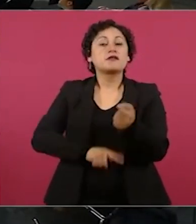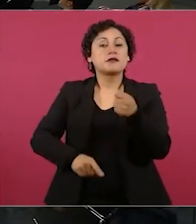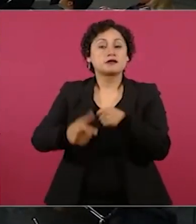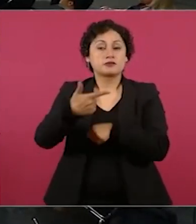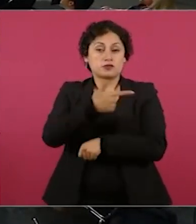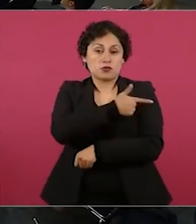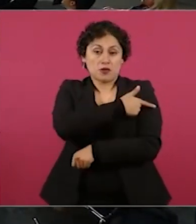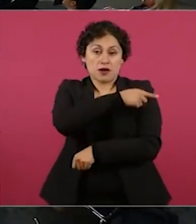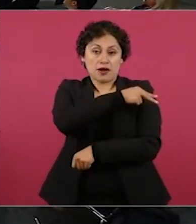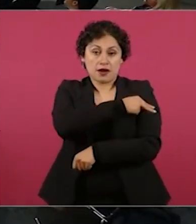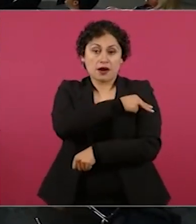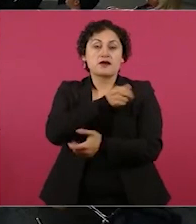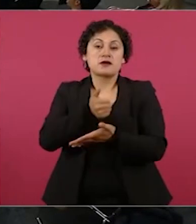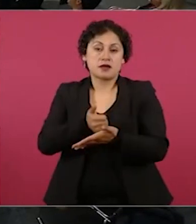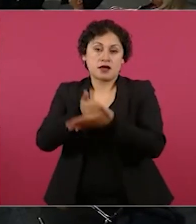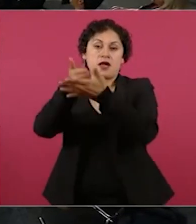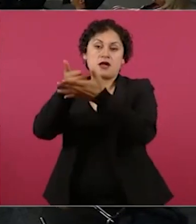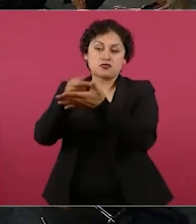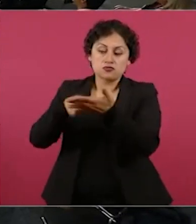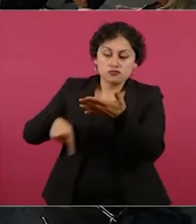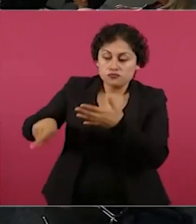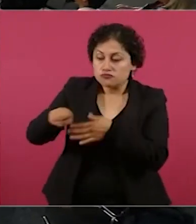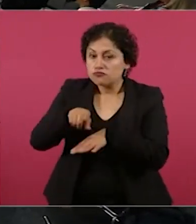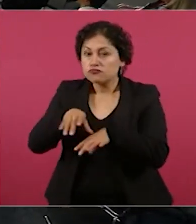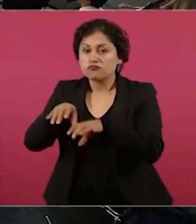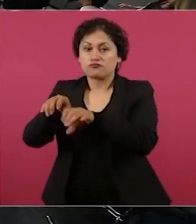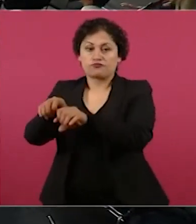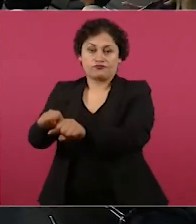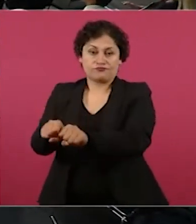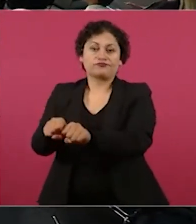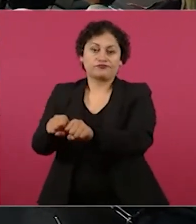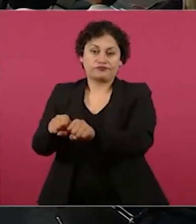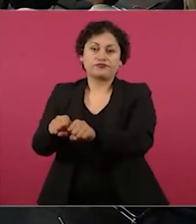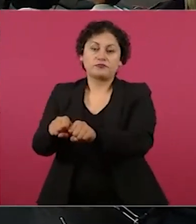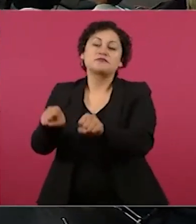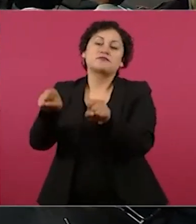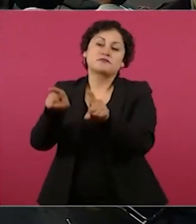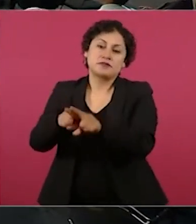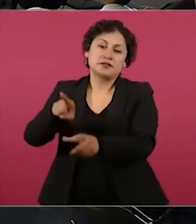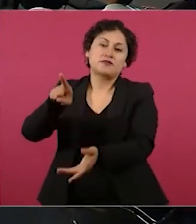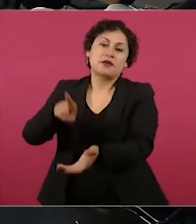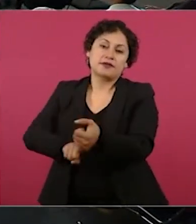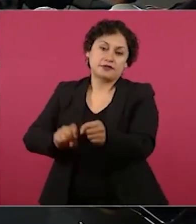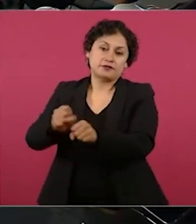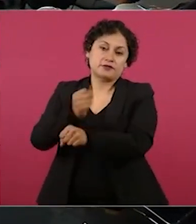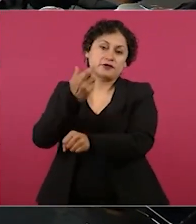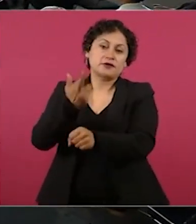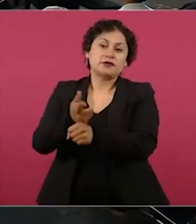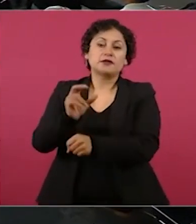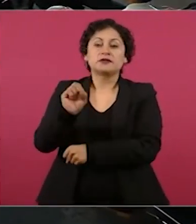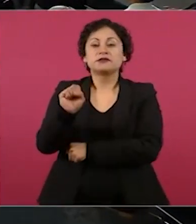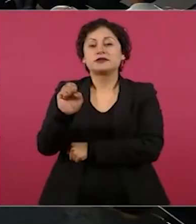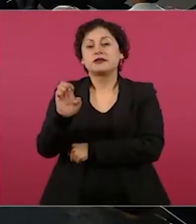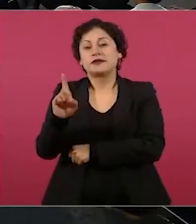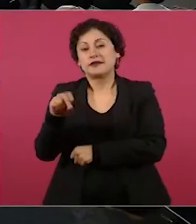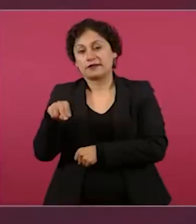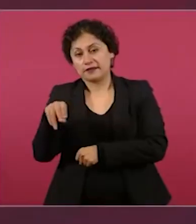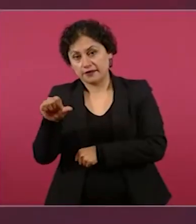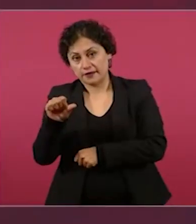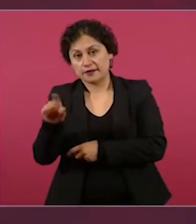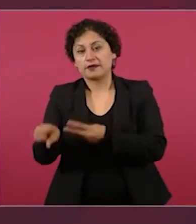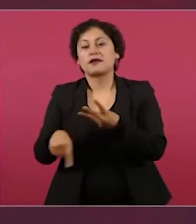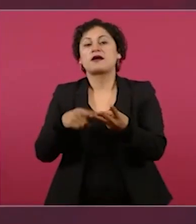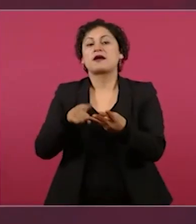con el apoyo de la Secretaría de la Defensa, las